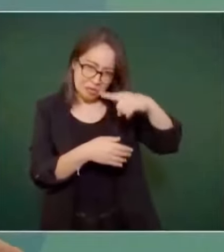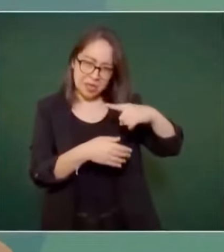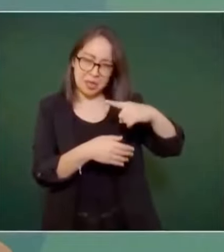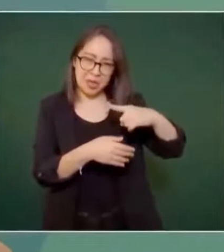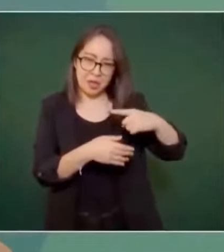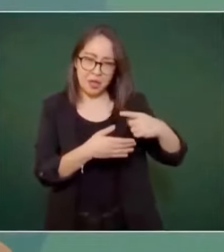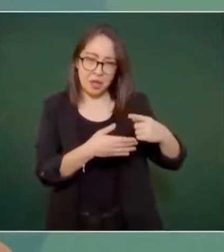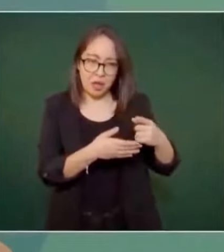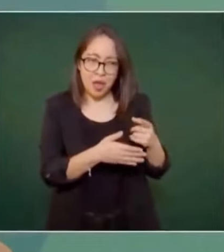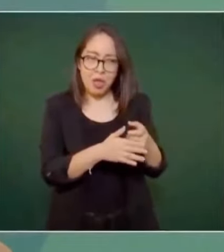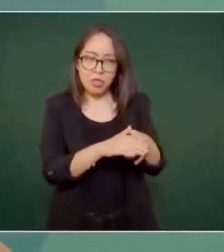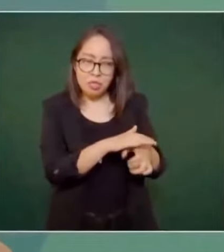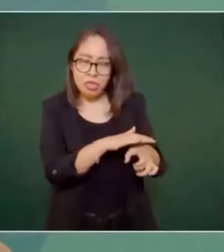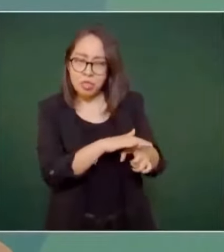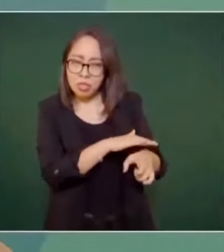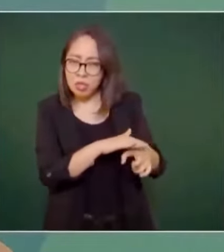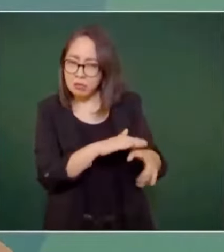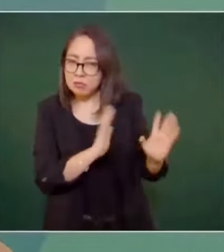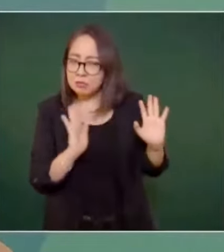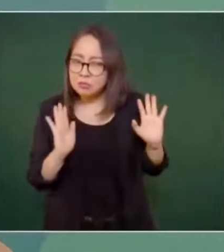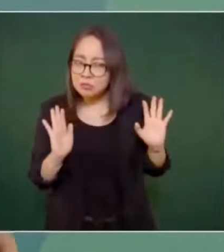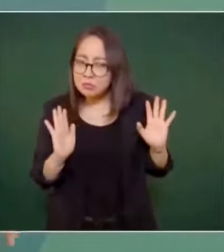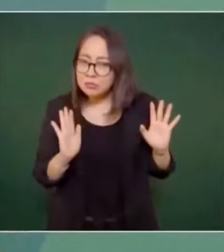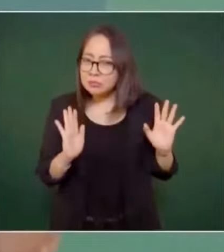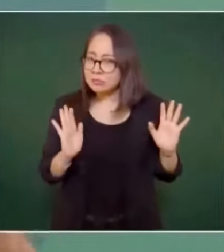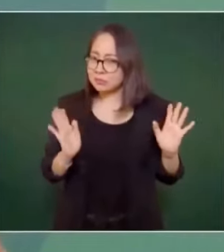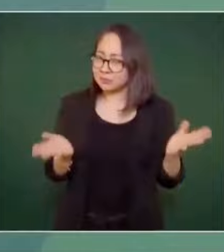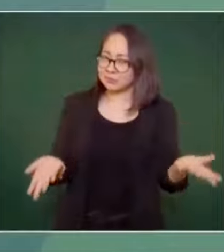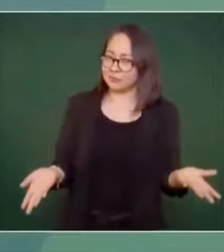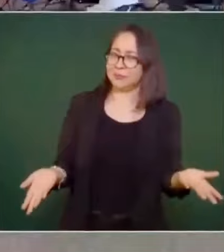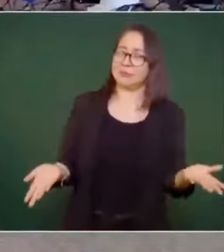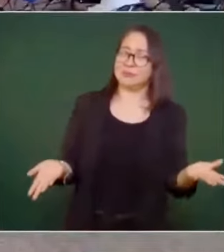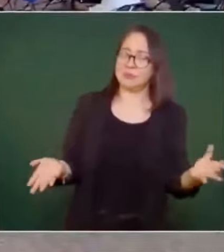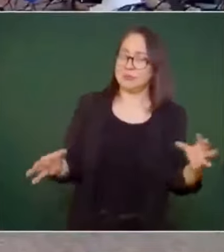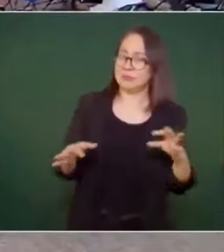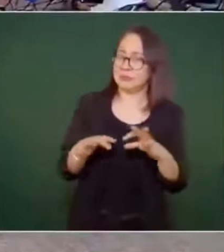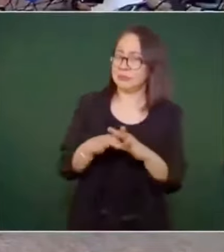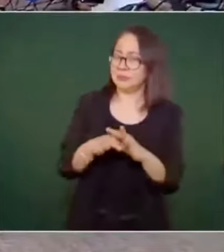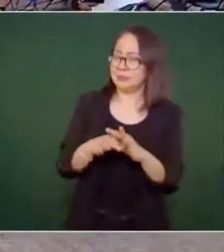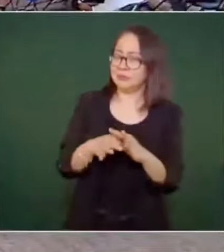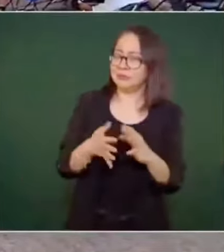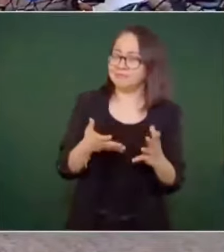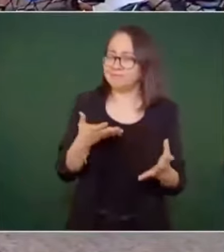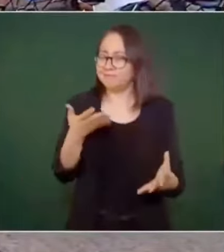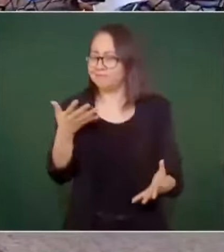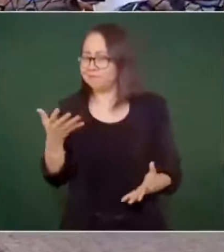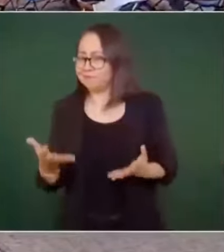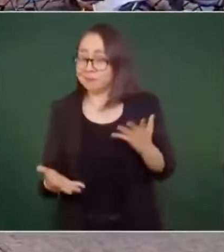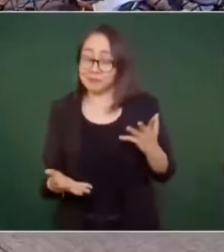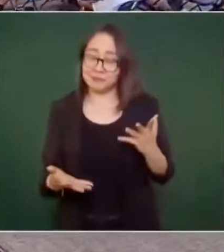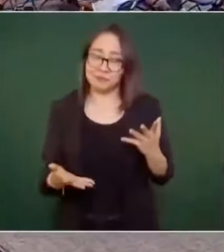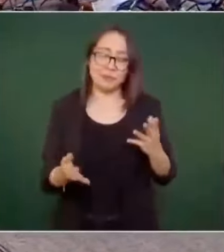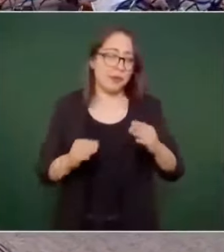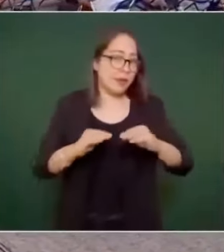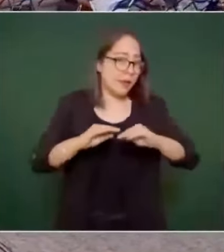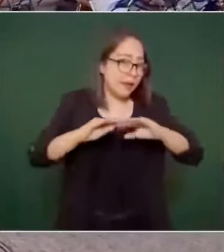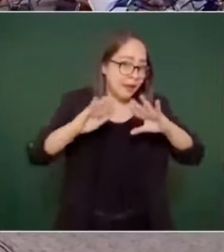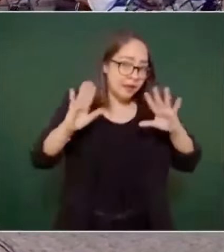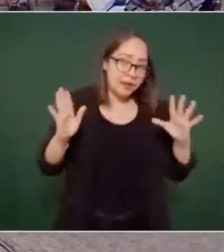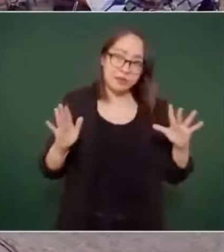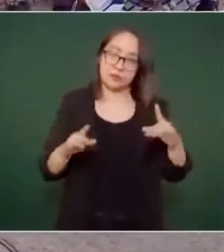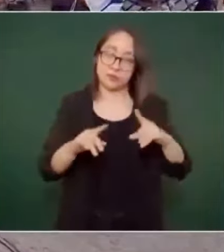sí tenemos diferencias.